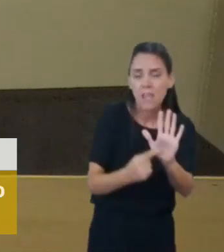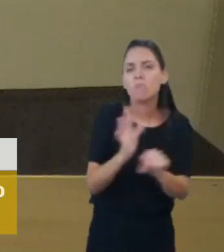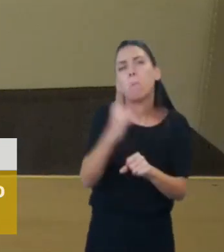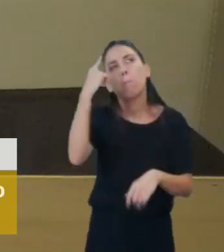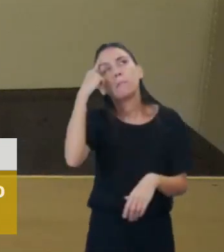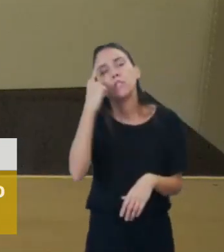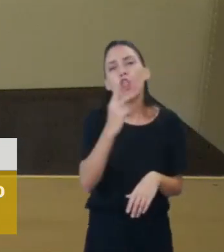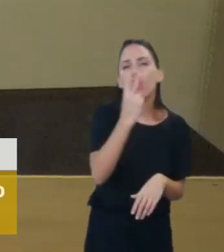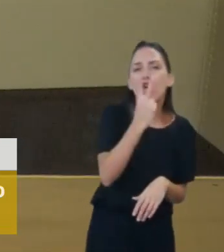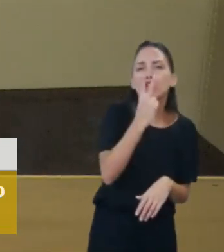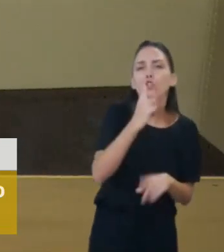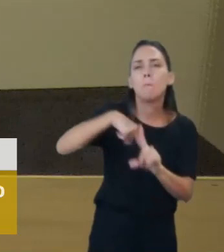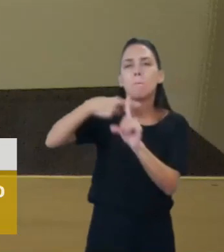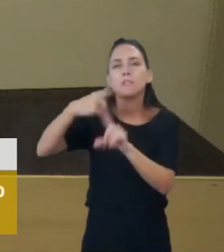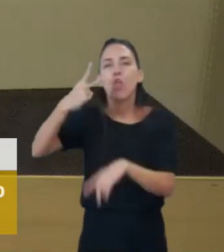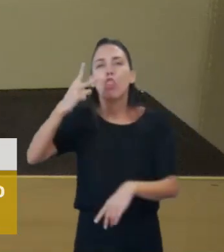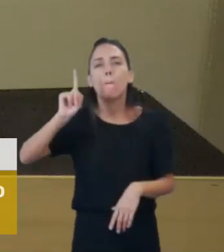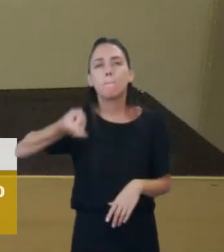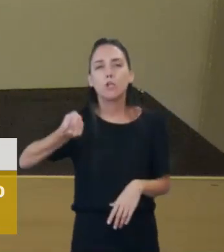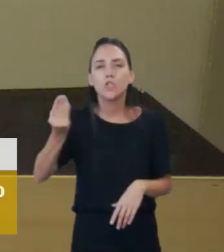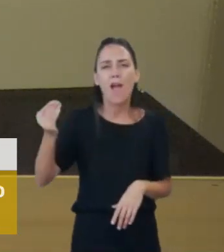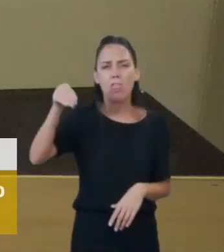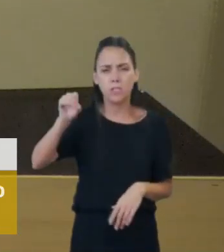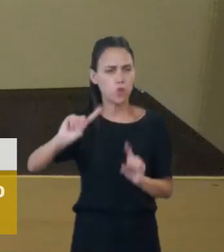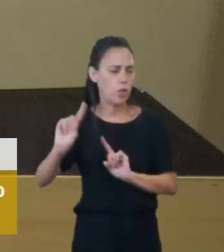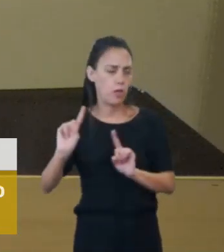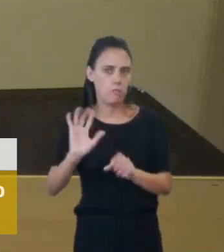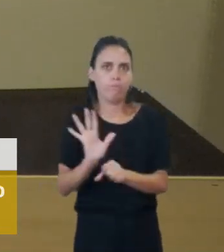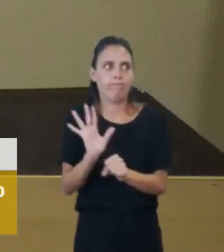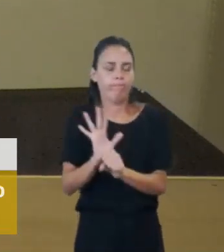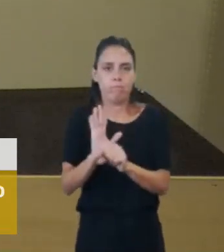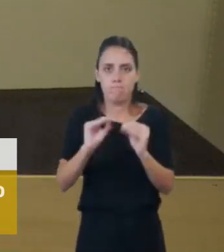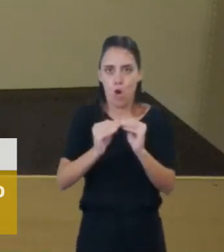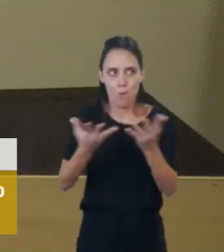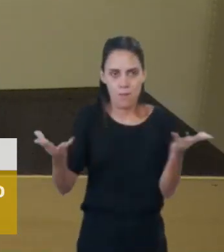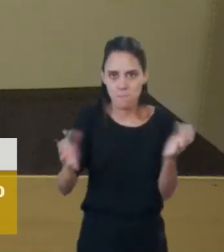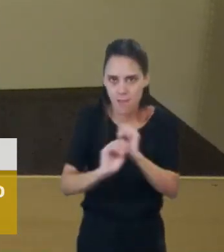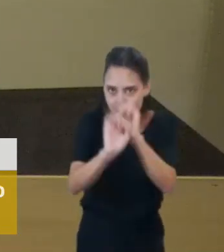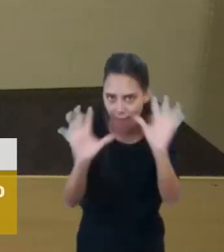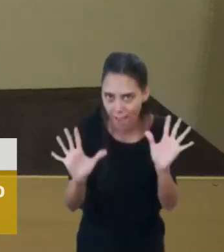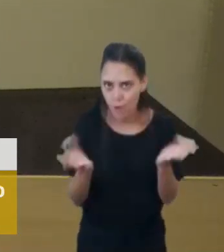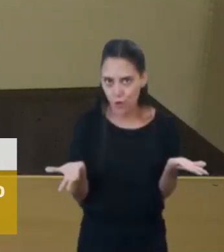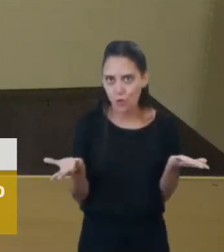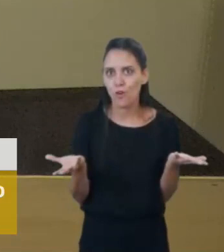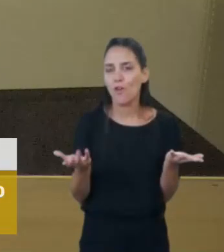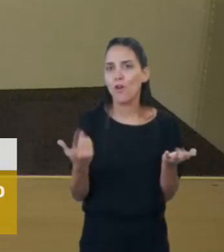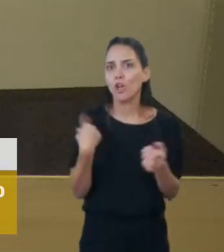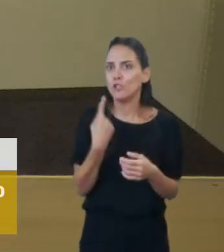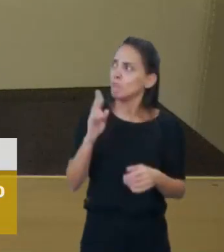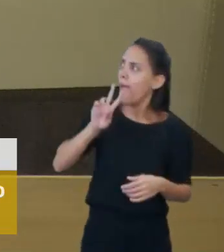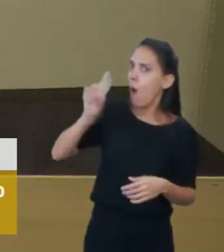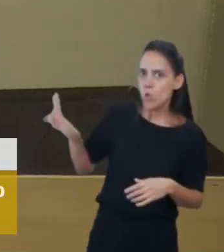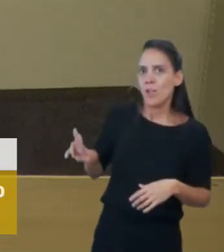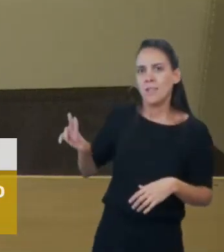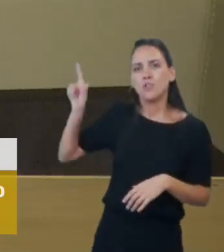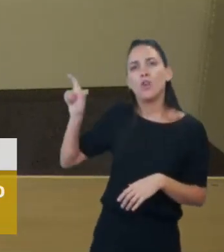el 2% adicional, por idénticas razones o problemas, y le vamos a dar esa autorización al Poder Ejecutivo, sino también